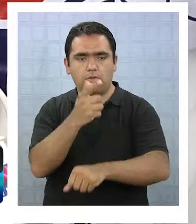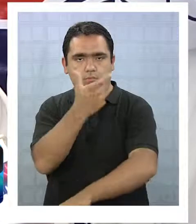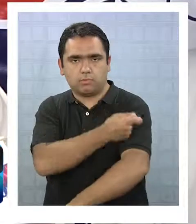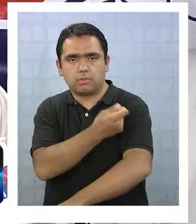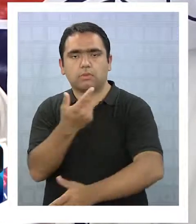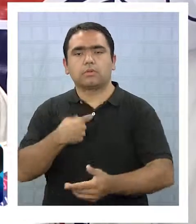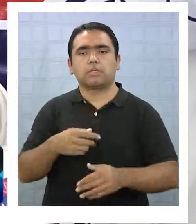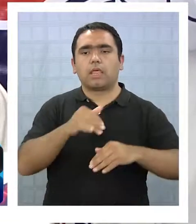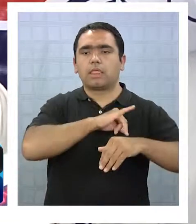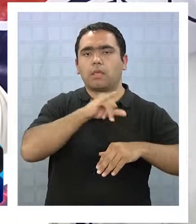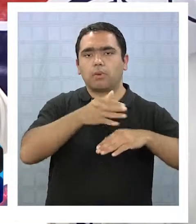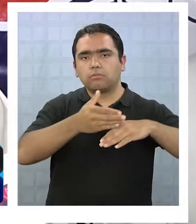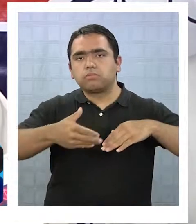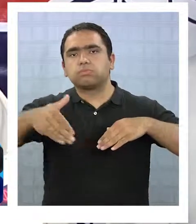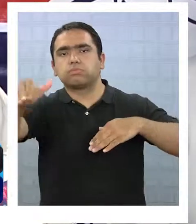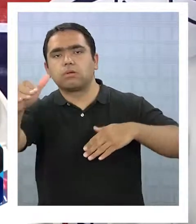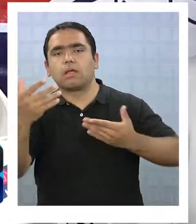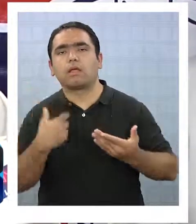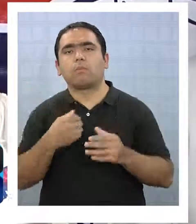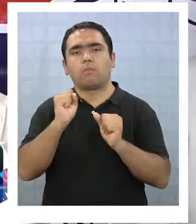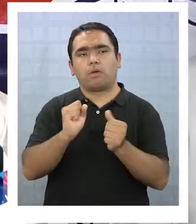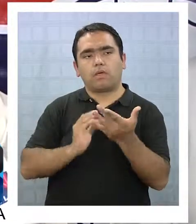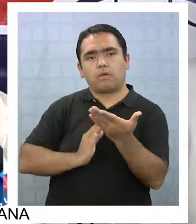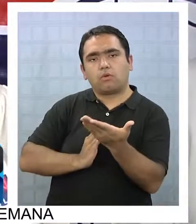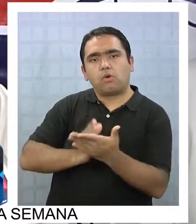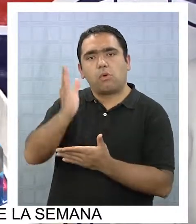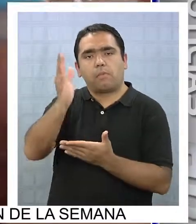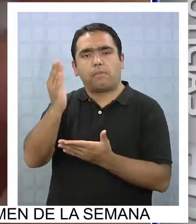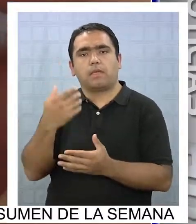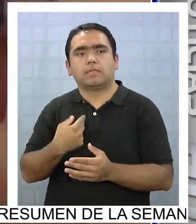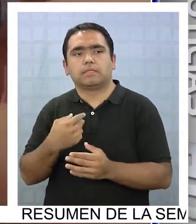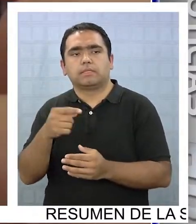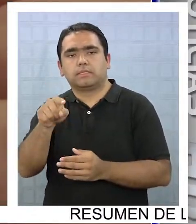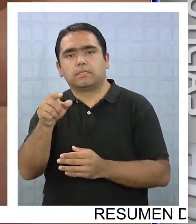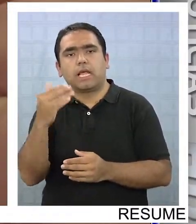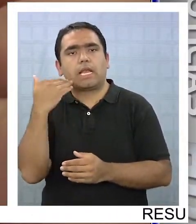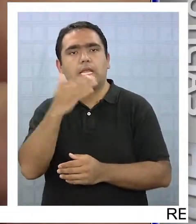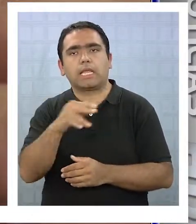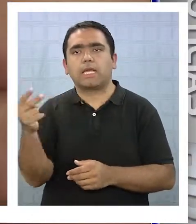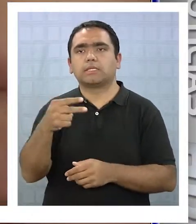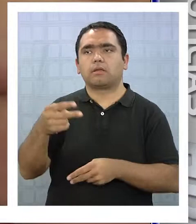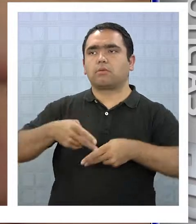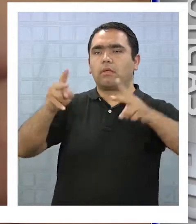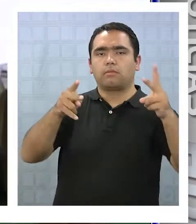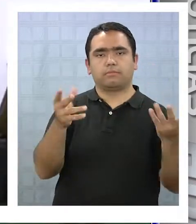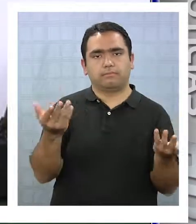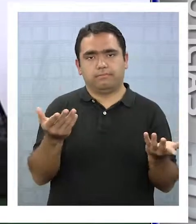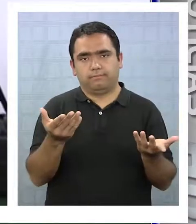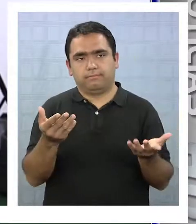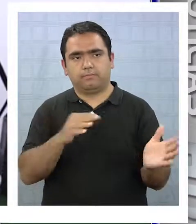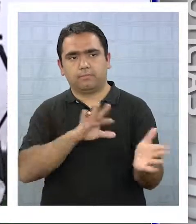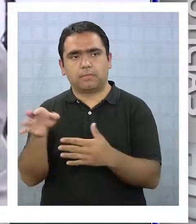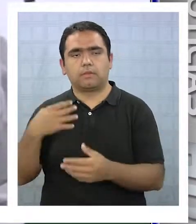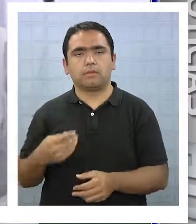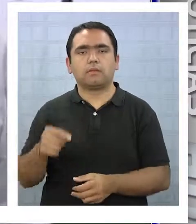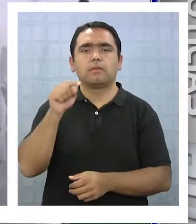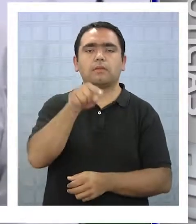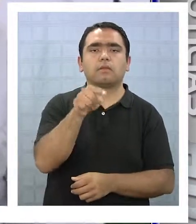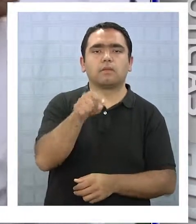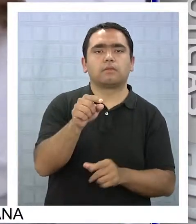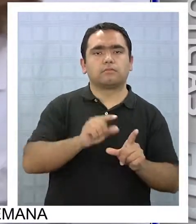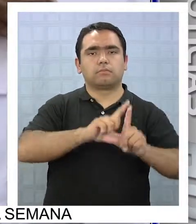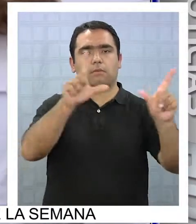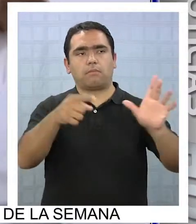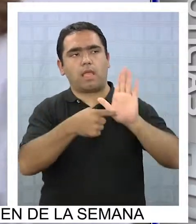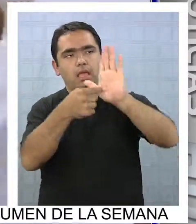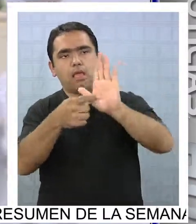sexuales. Y eso ya se hace en otros países, no es que seamos pioneros, se está haciendo hace mucho tiempo. Campaña que se realiza a nivel nacional y que